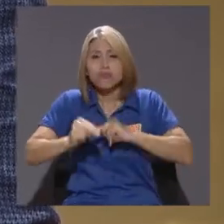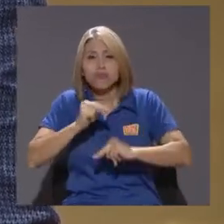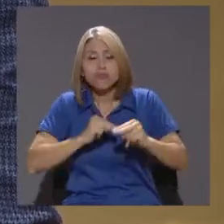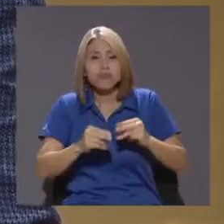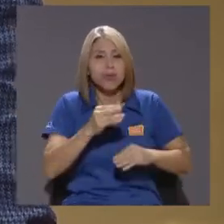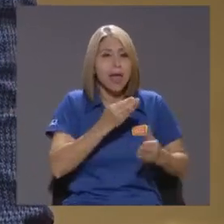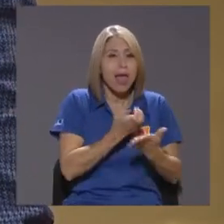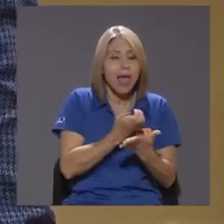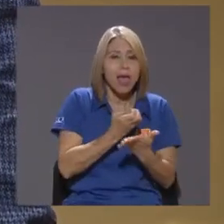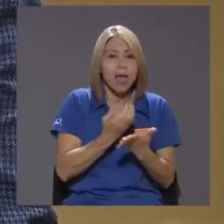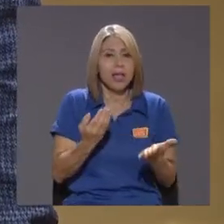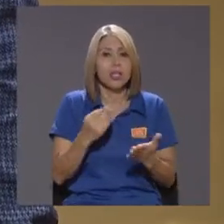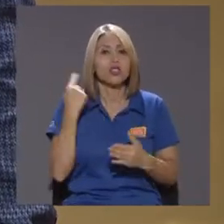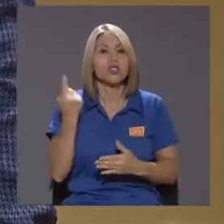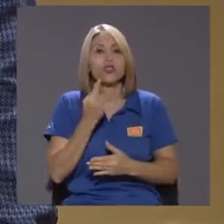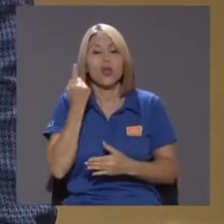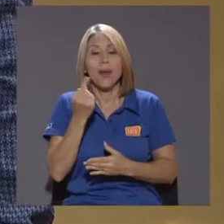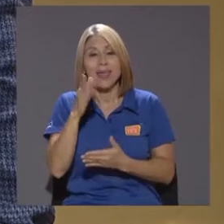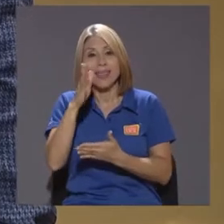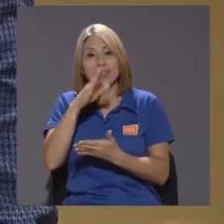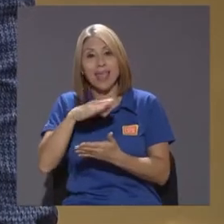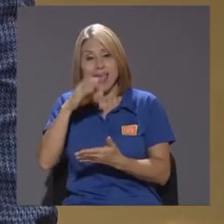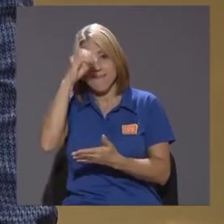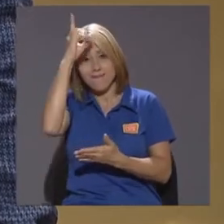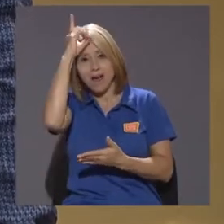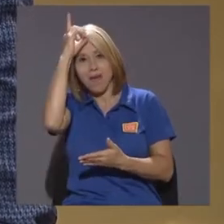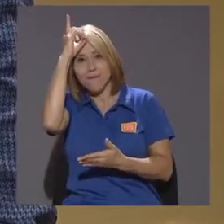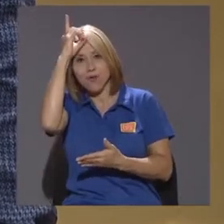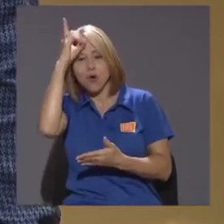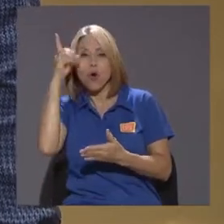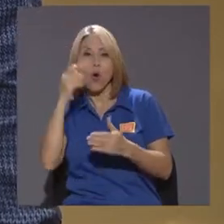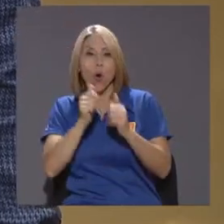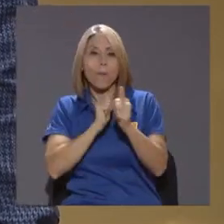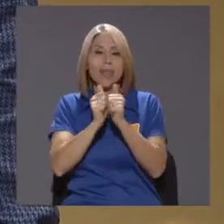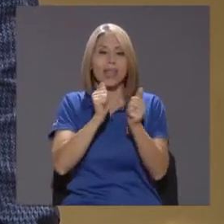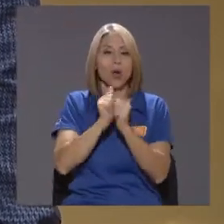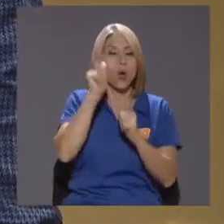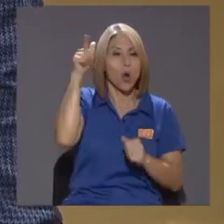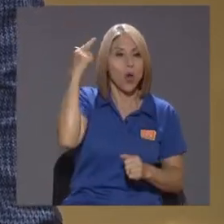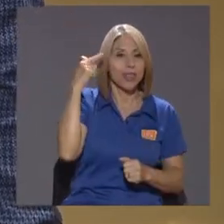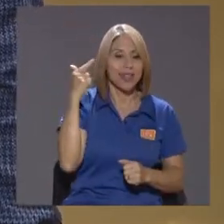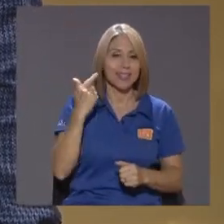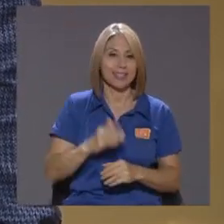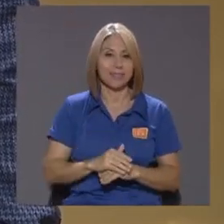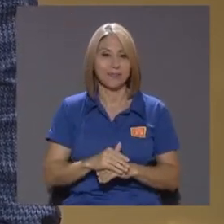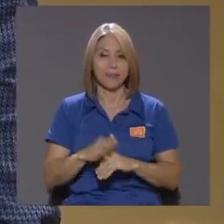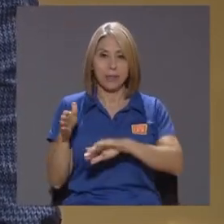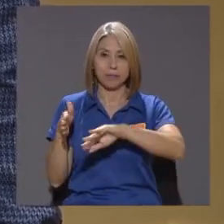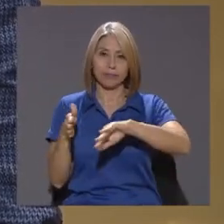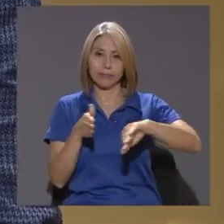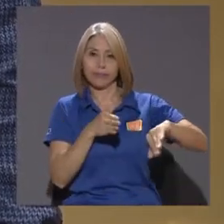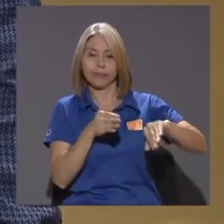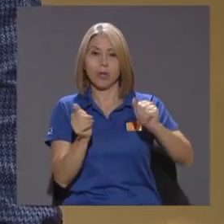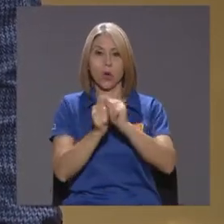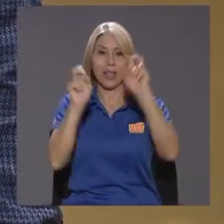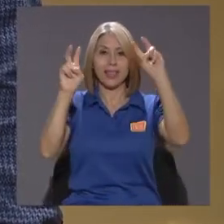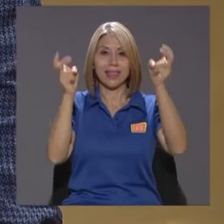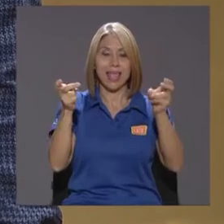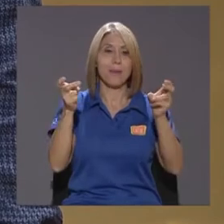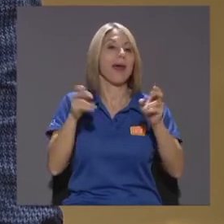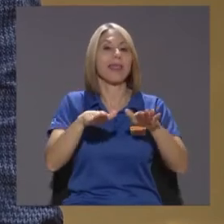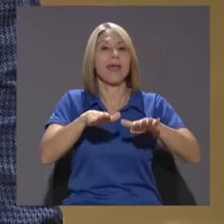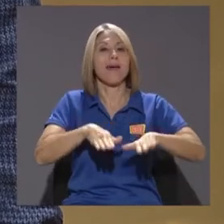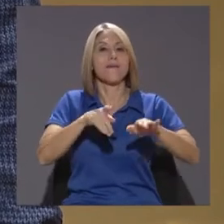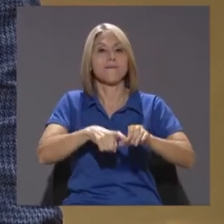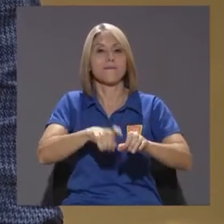Solo Frankfurt Compite en alguna medida Con Londres Pero bueno Volviendo al tema Al tema De Brexit Lo que si